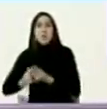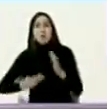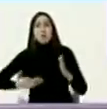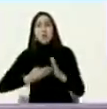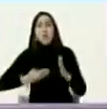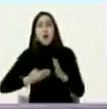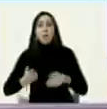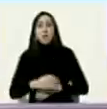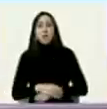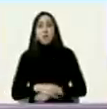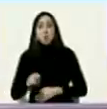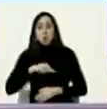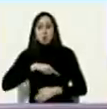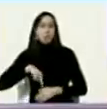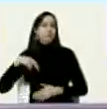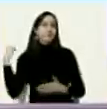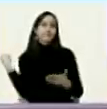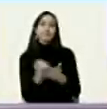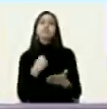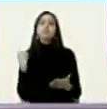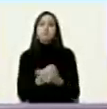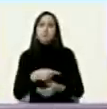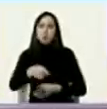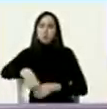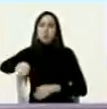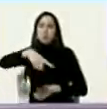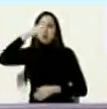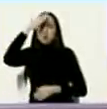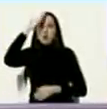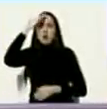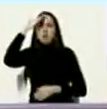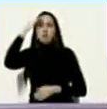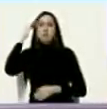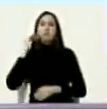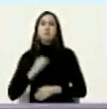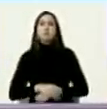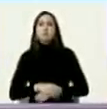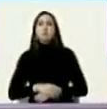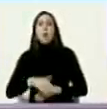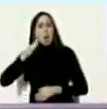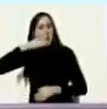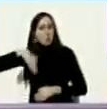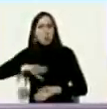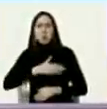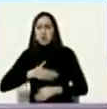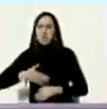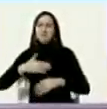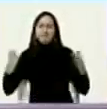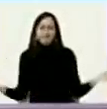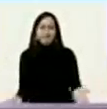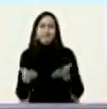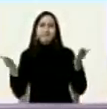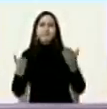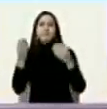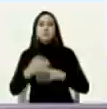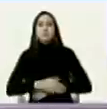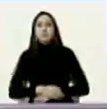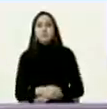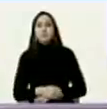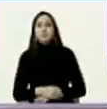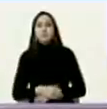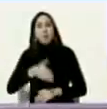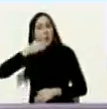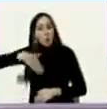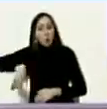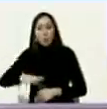pero nosotros vamos a salir adelante tengan la seguridad tenemos un pueblo que quiere salir adelante un pueblo